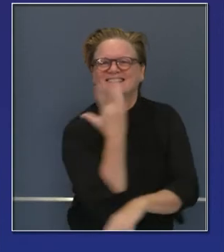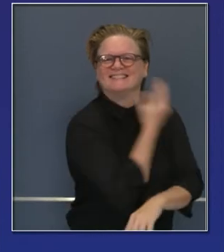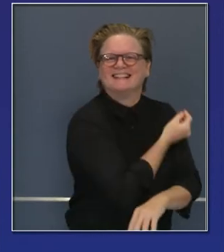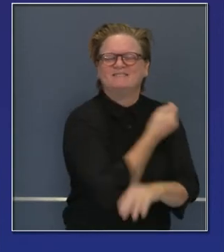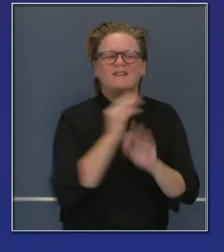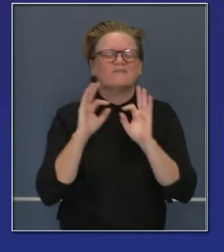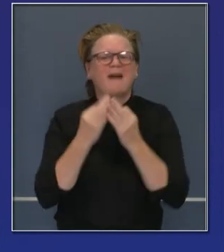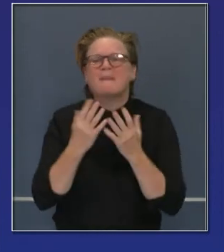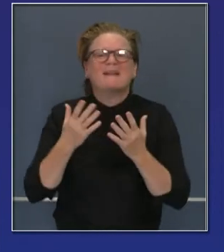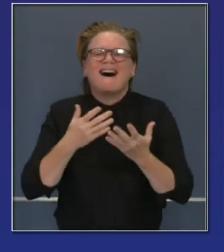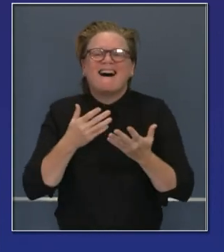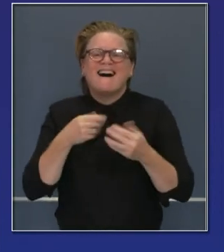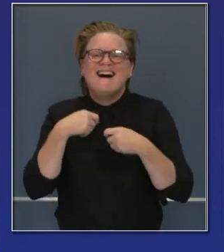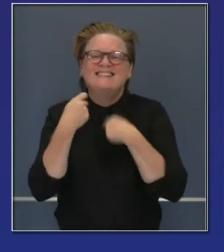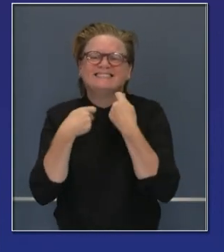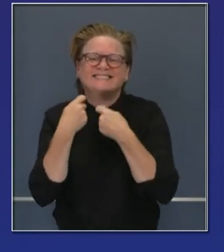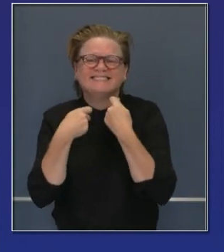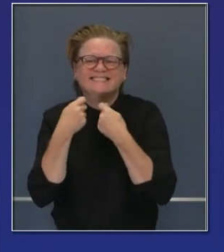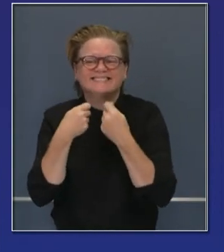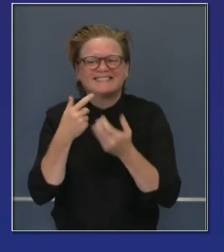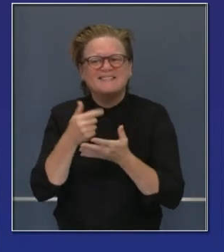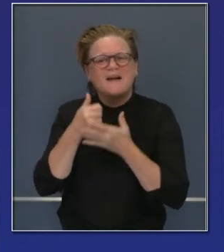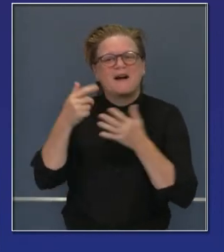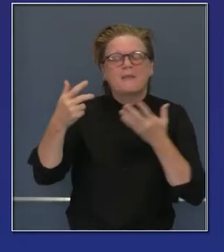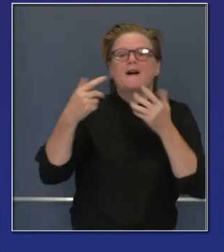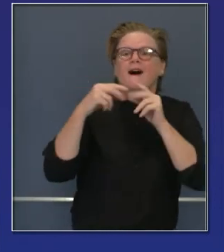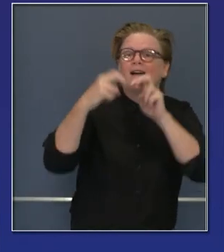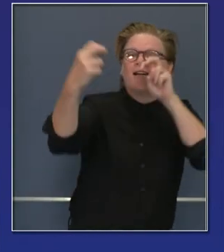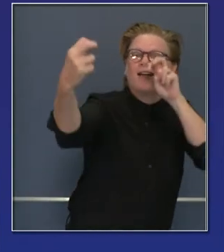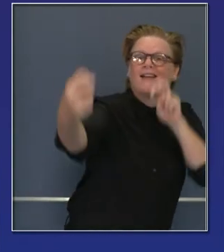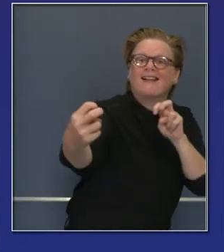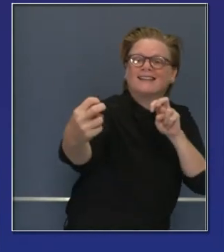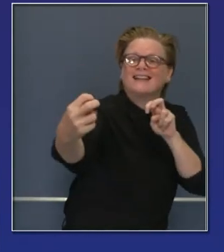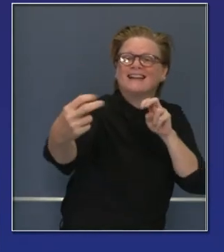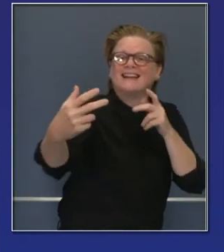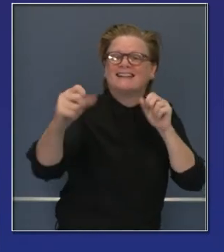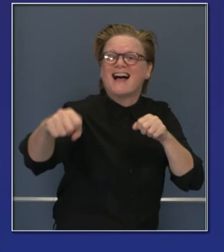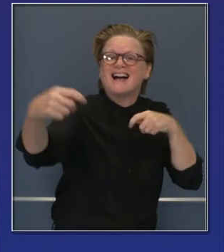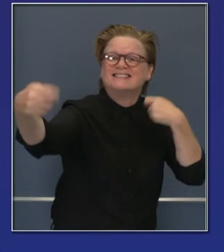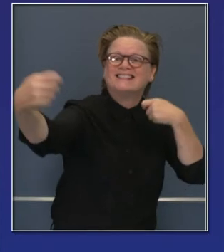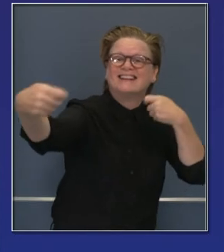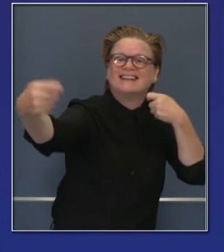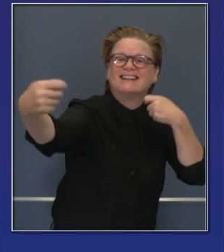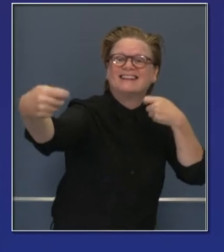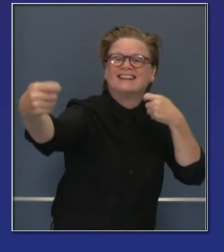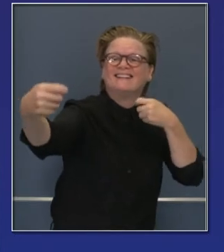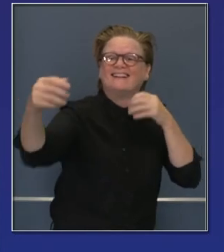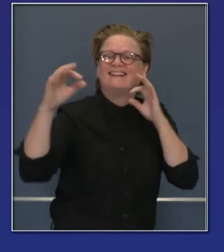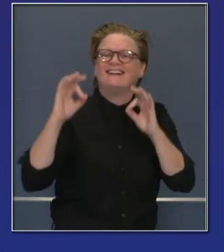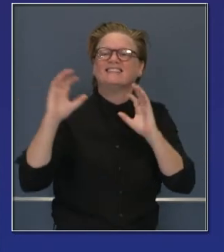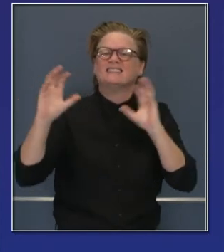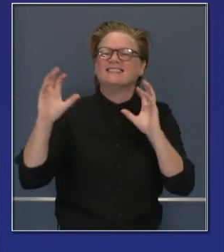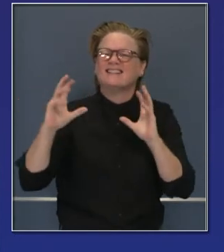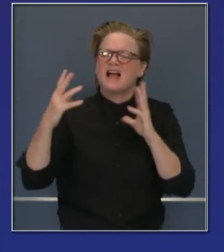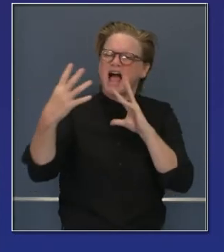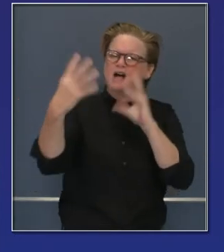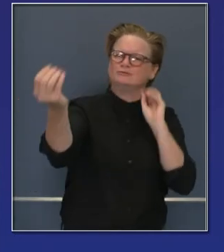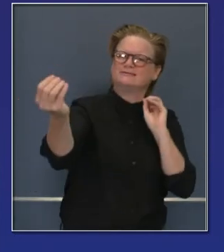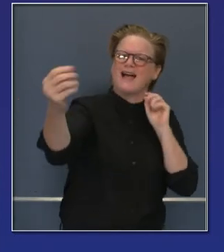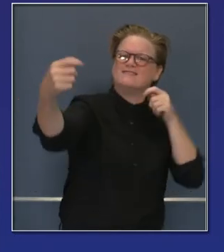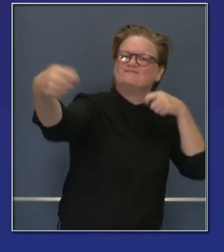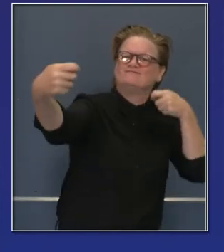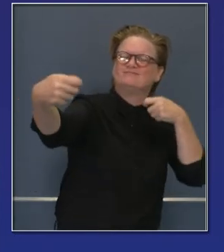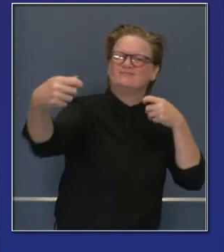luego compartiendo la comida con ellos a través de Zoom. Opciones distintas para reducir el riesgo nuestro y de